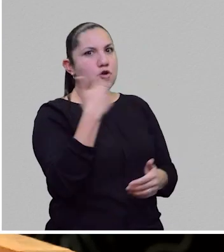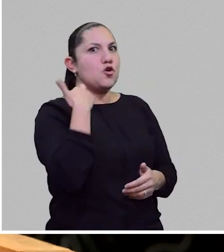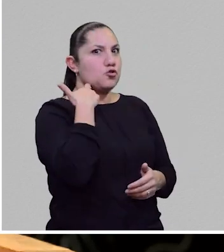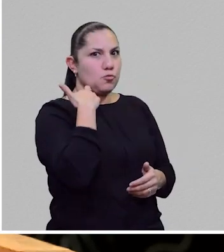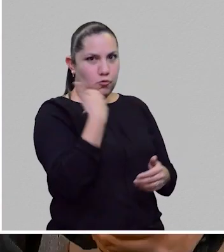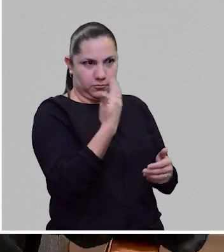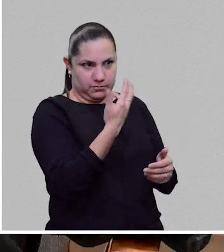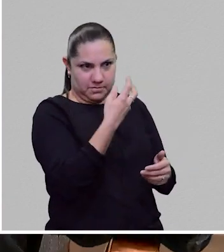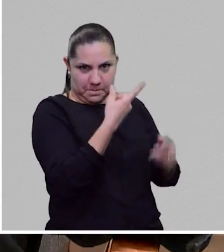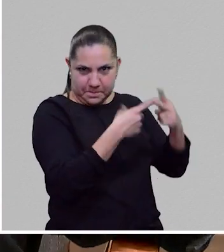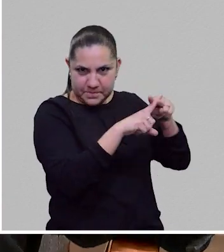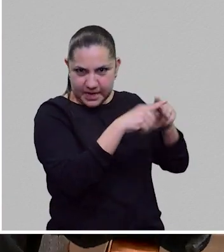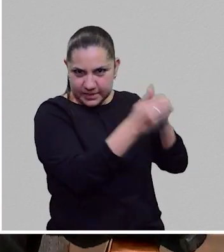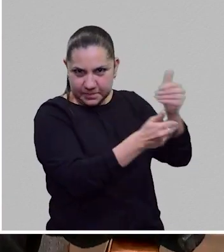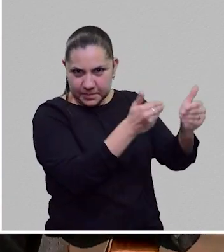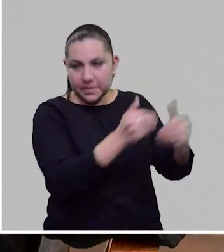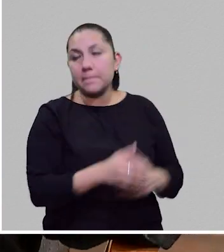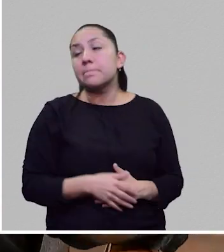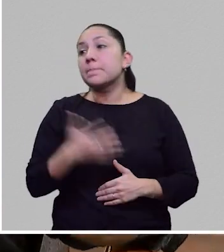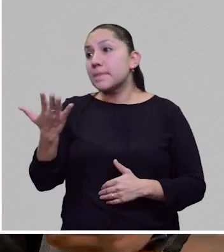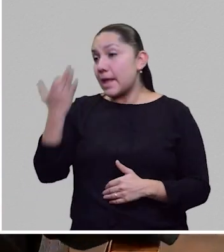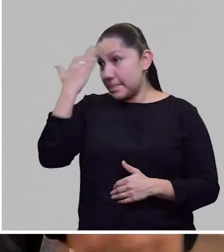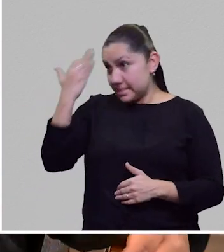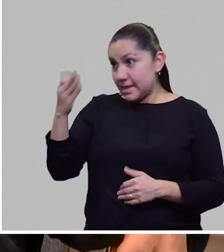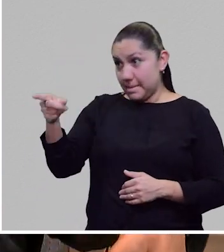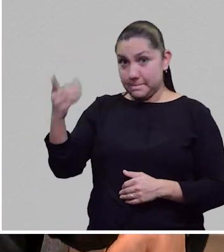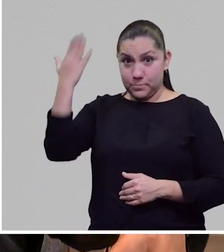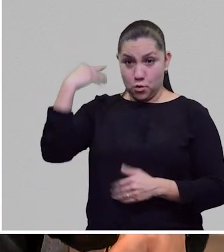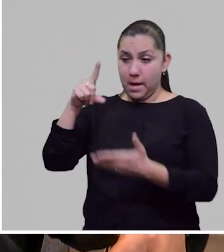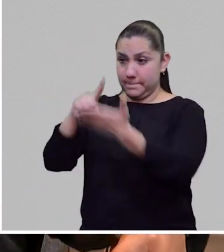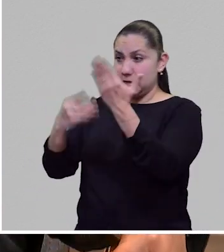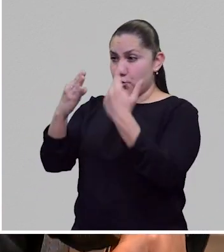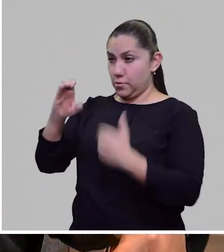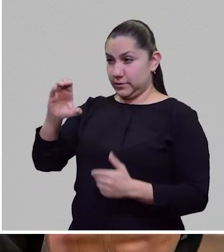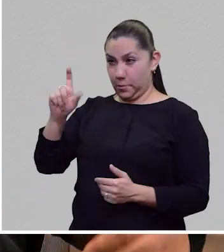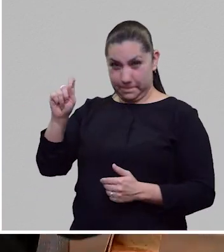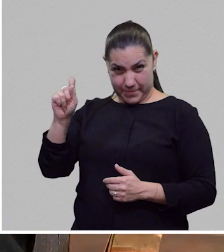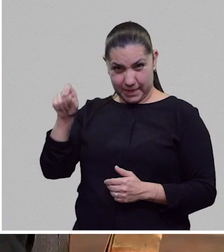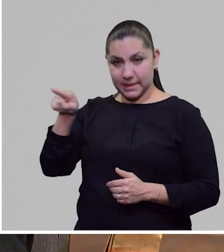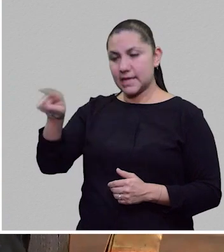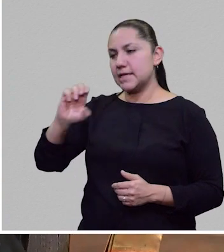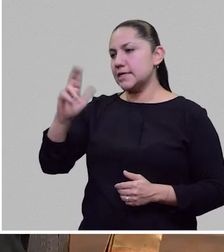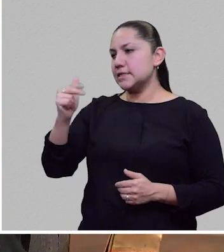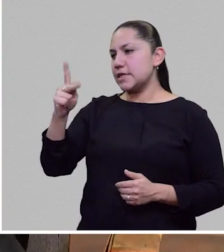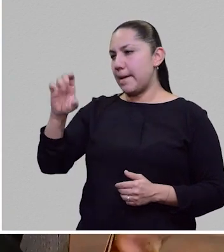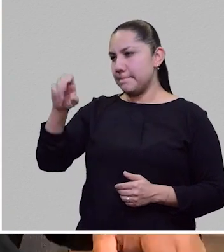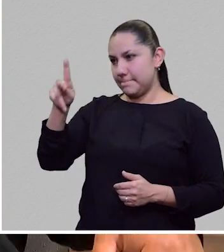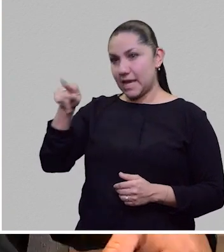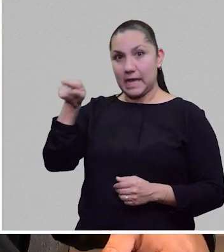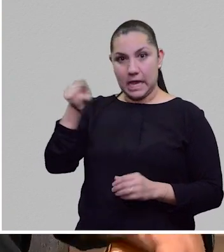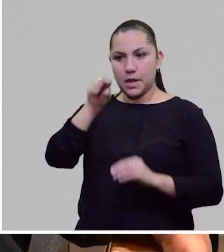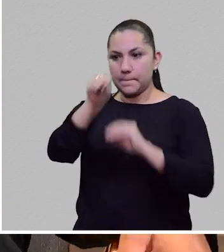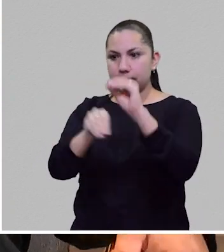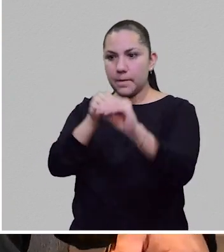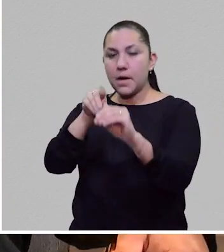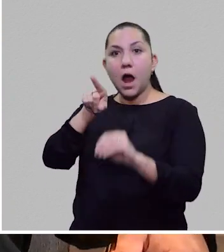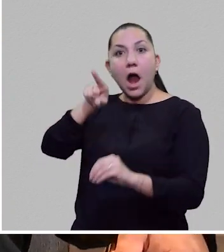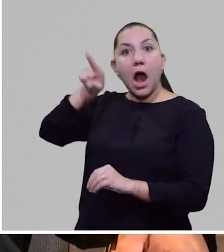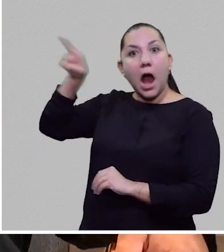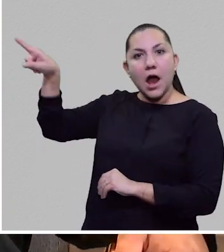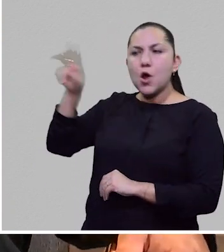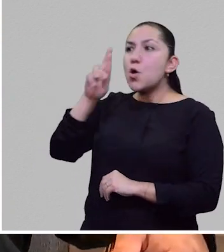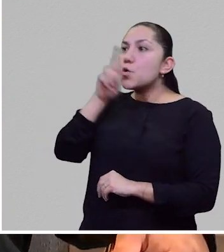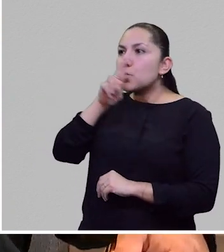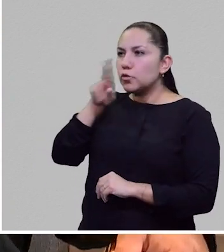1920, cuando escribe Chapek la obra de teatro, está naciendo Isaac Asimov en Rusia.